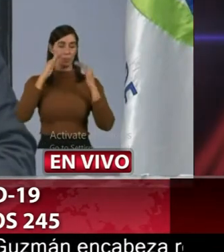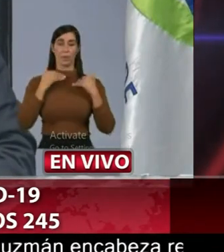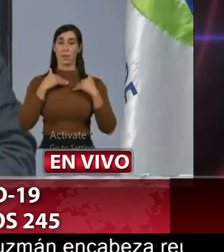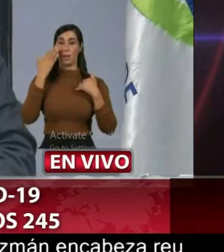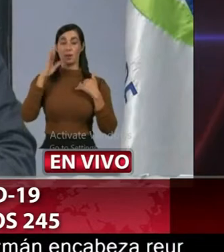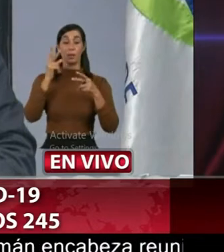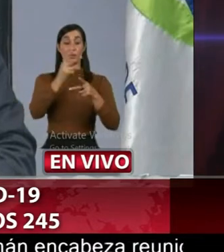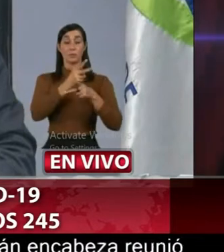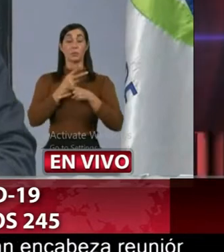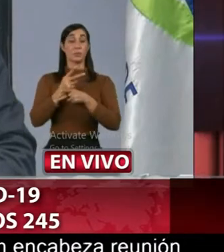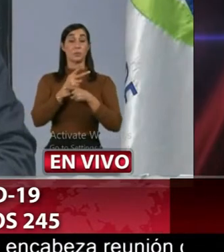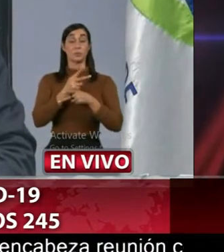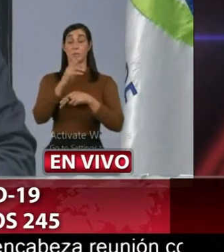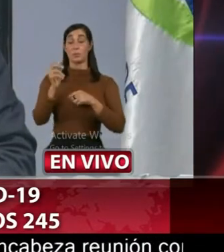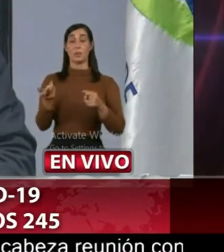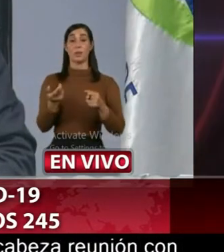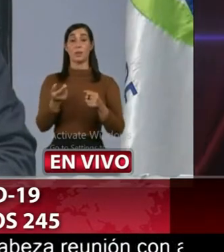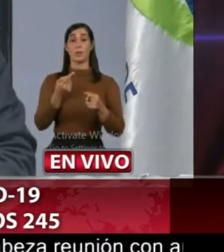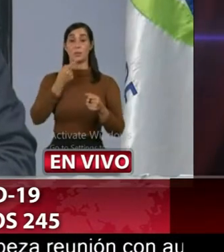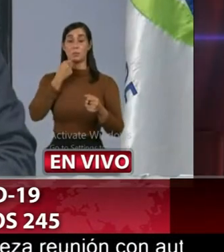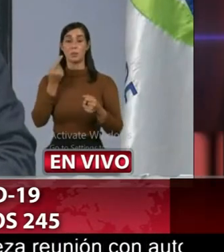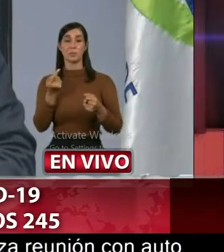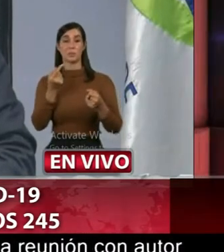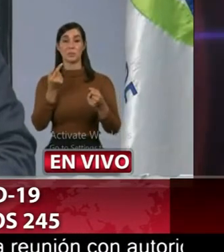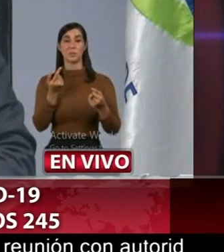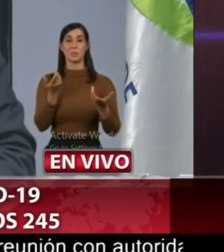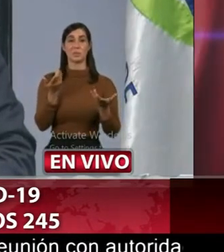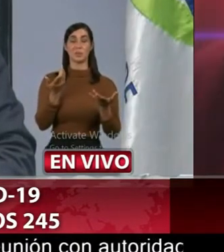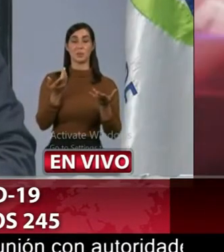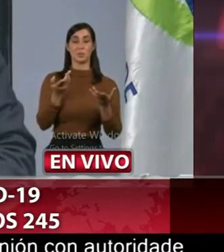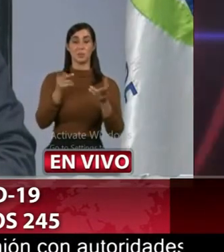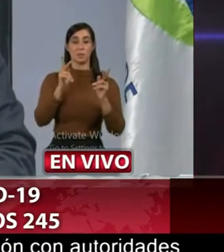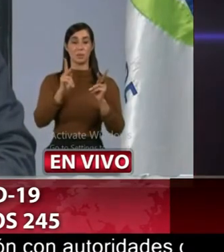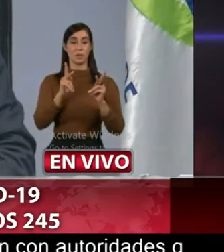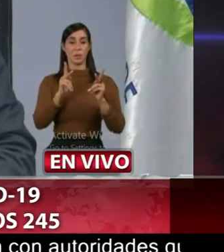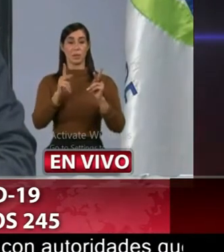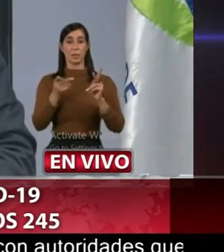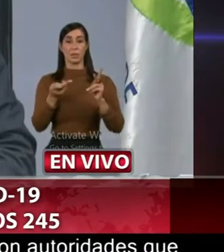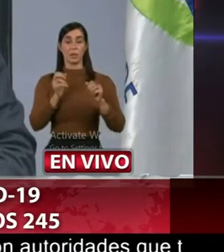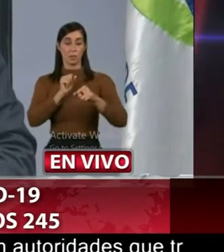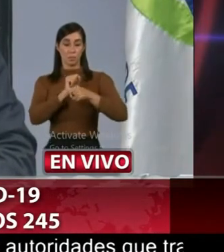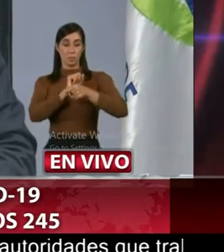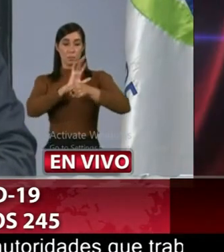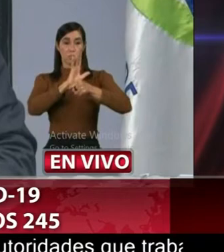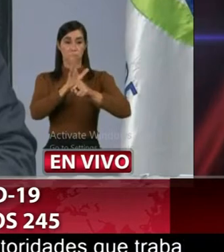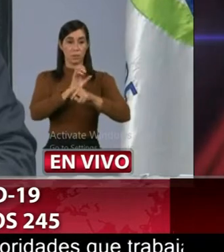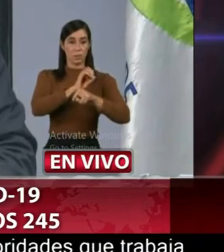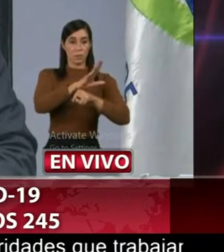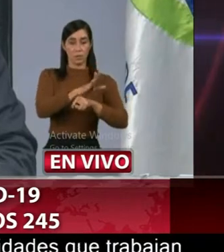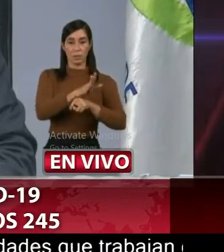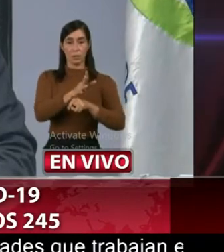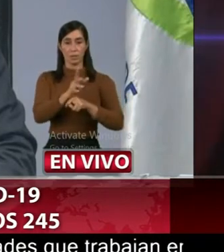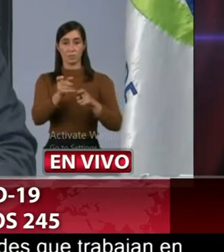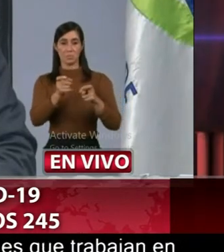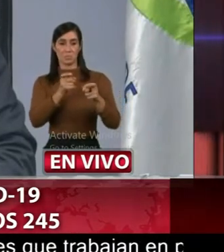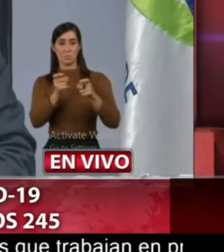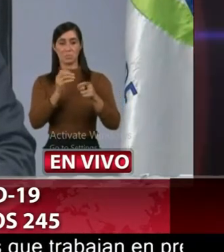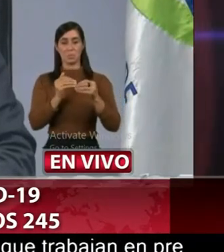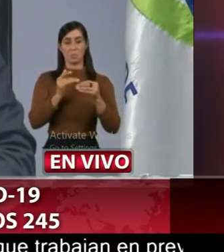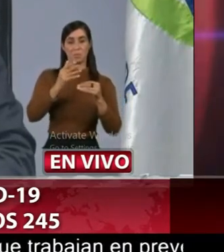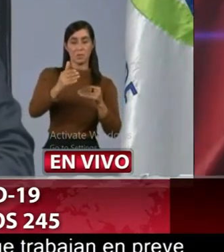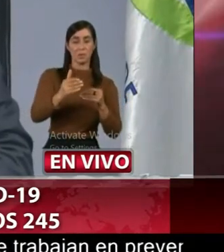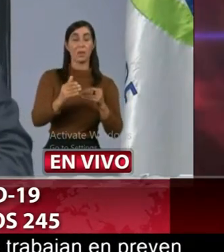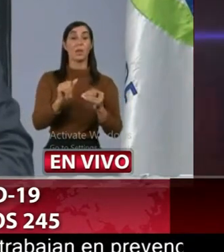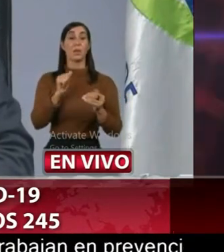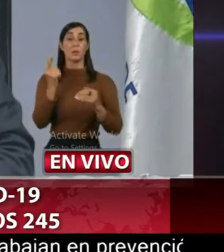con establecer pronósticos sobre el comportamiento de la pandemia si cada vez que en un